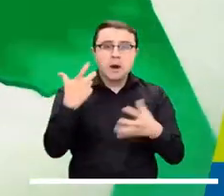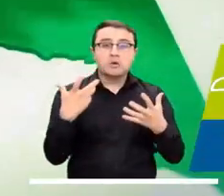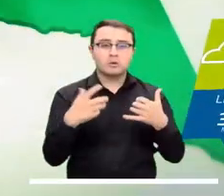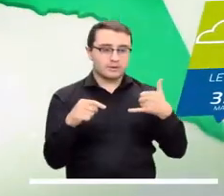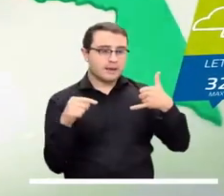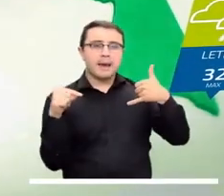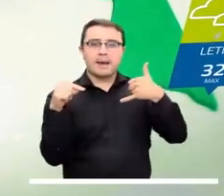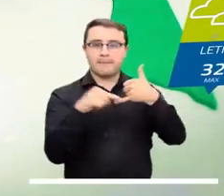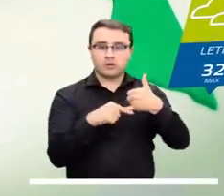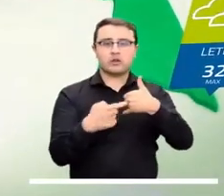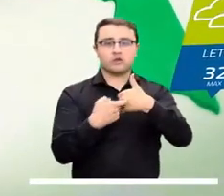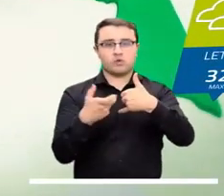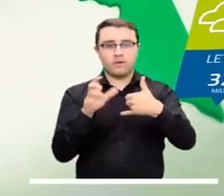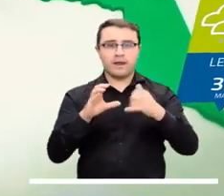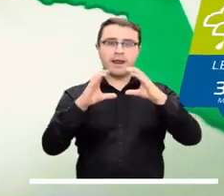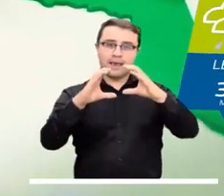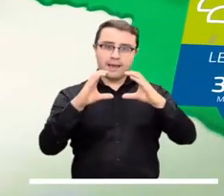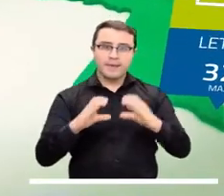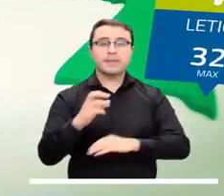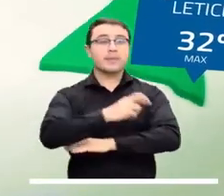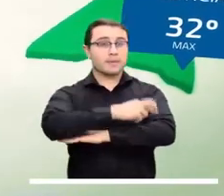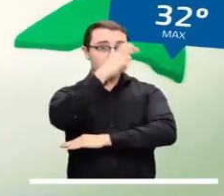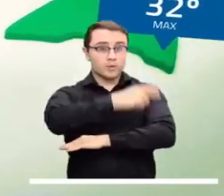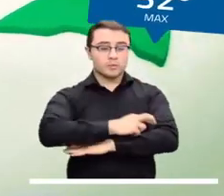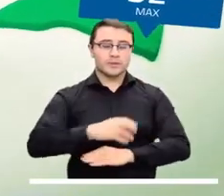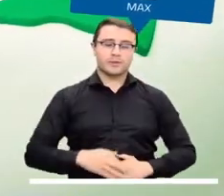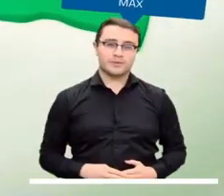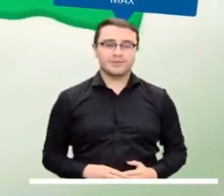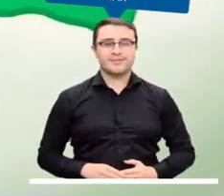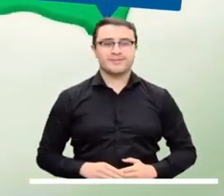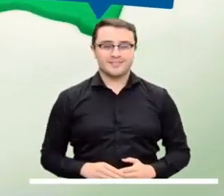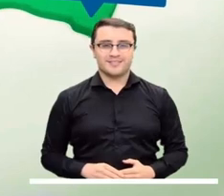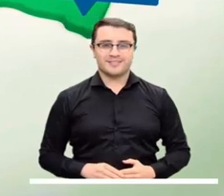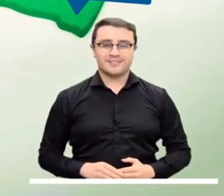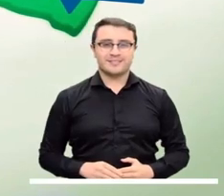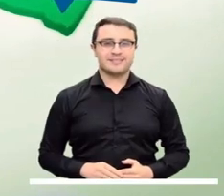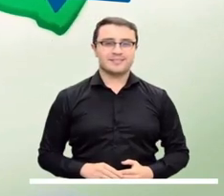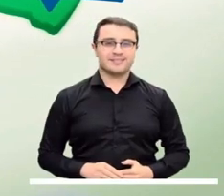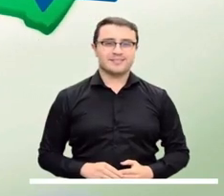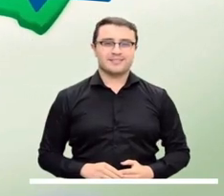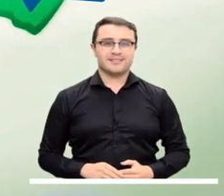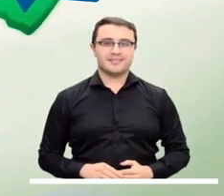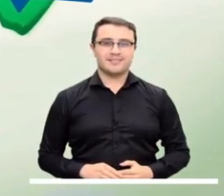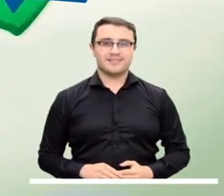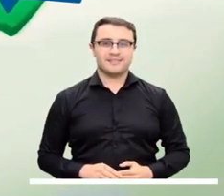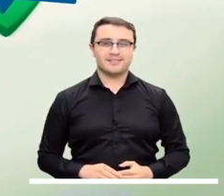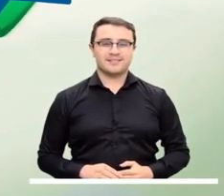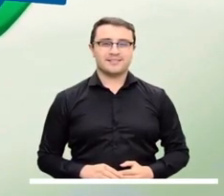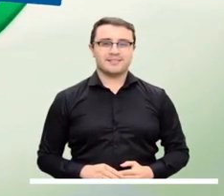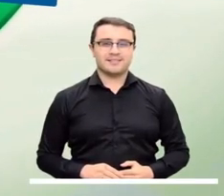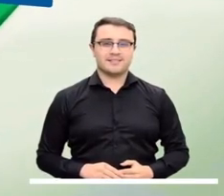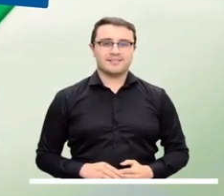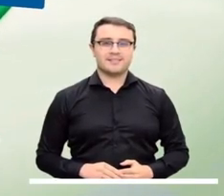esperan en la Amazonía, donde además se prevén precipitaciones puntuales en Amazonas, Guaviare, Caquetá y Putumayo.